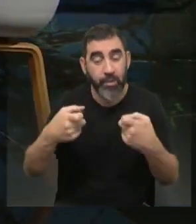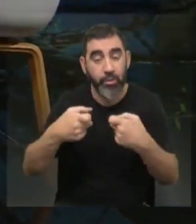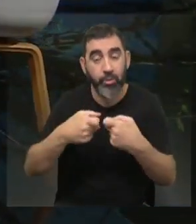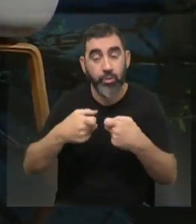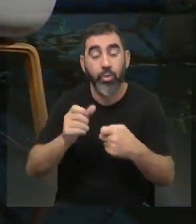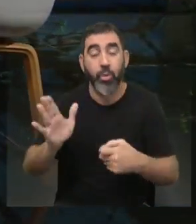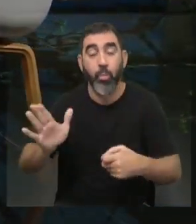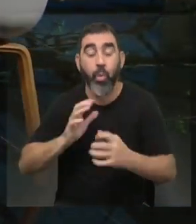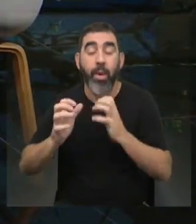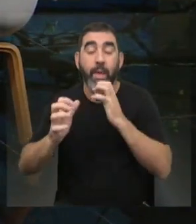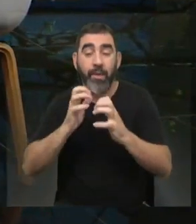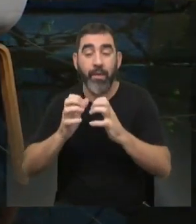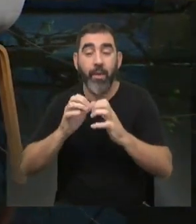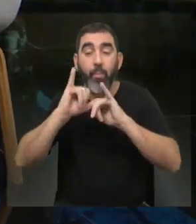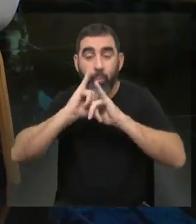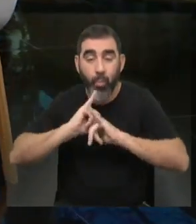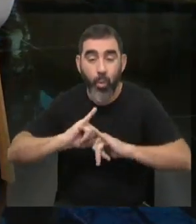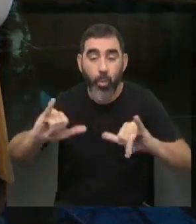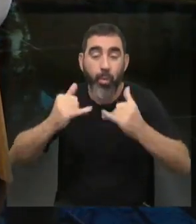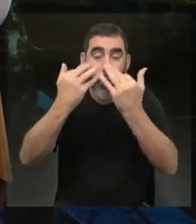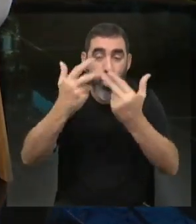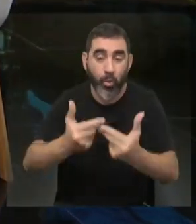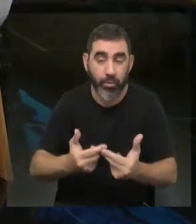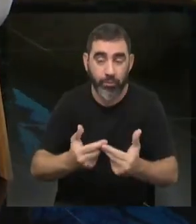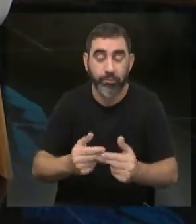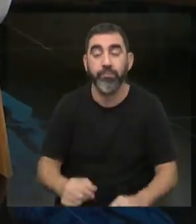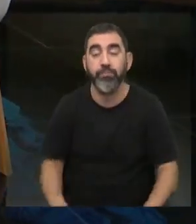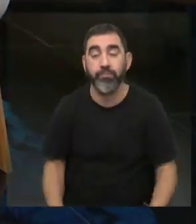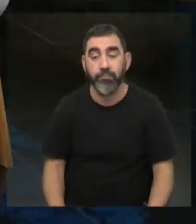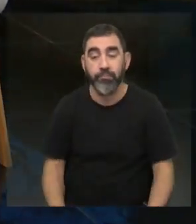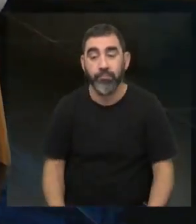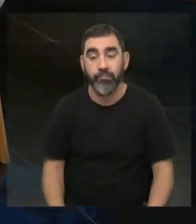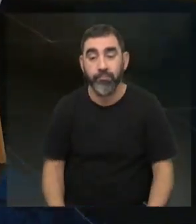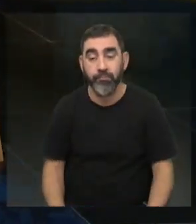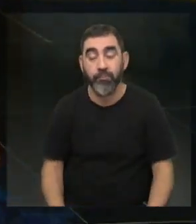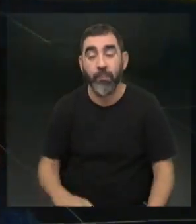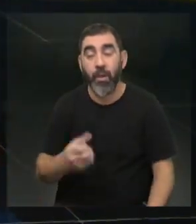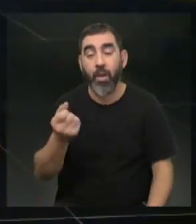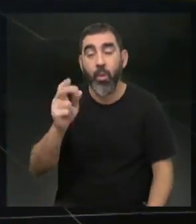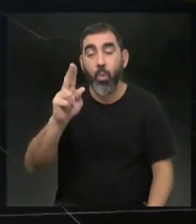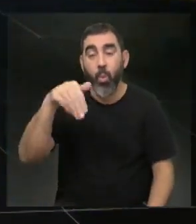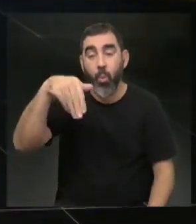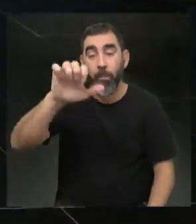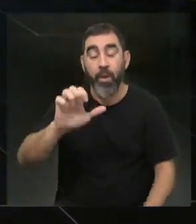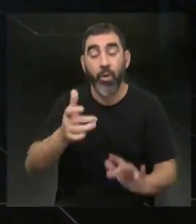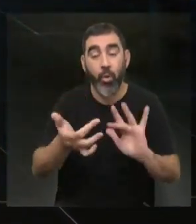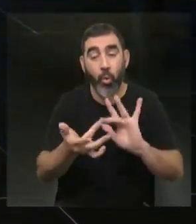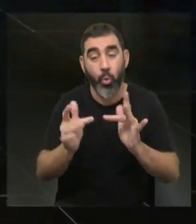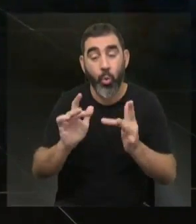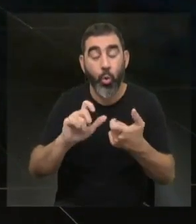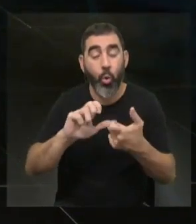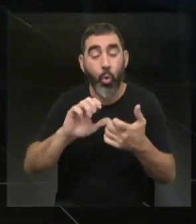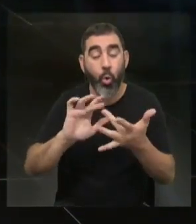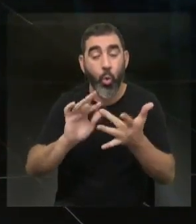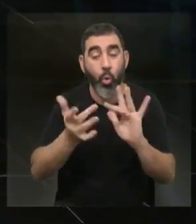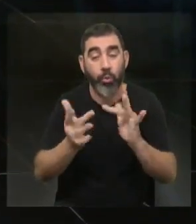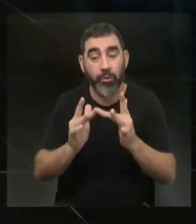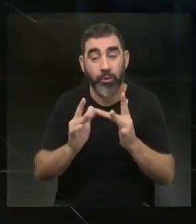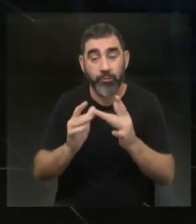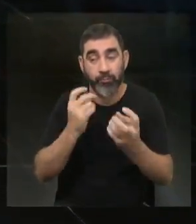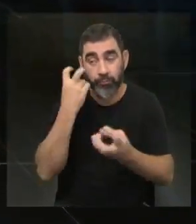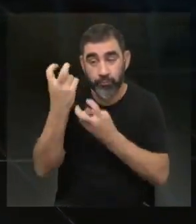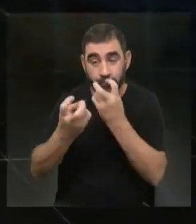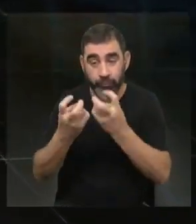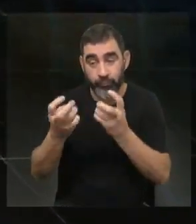Uruguaya de Mujeres en Energía promovido por los organizadores que en este caso es Auder. Porque Aume tiene un contacto con Auder, por eso la página de Aume, si la buscan,